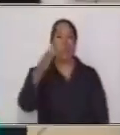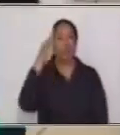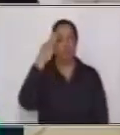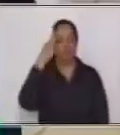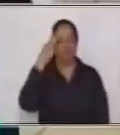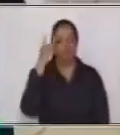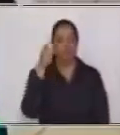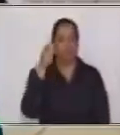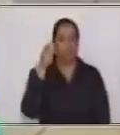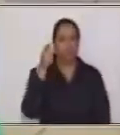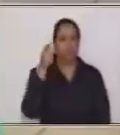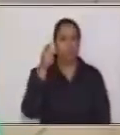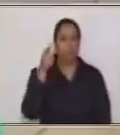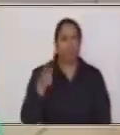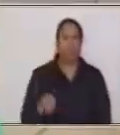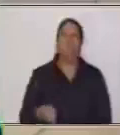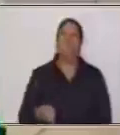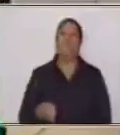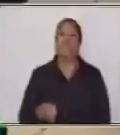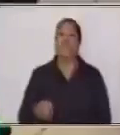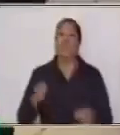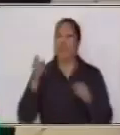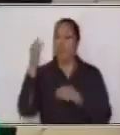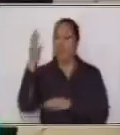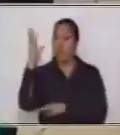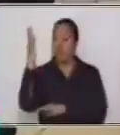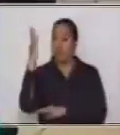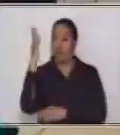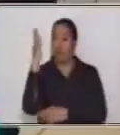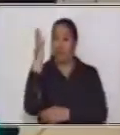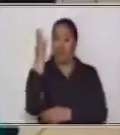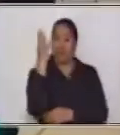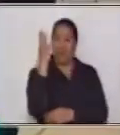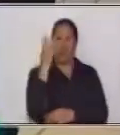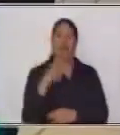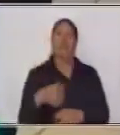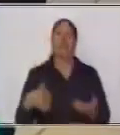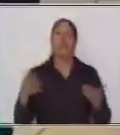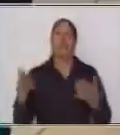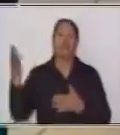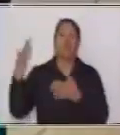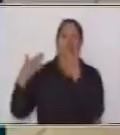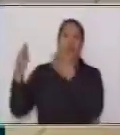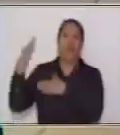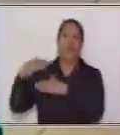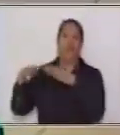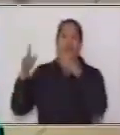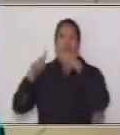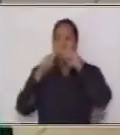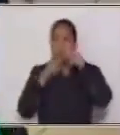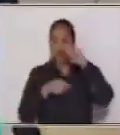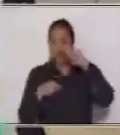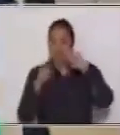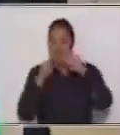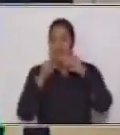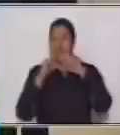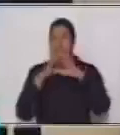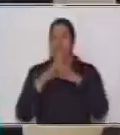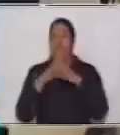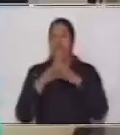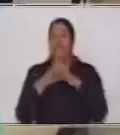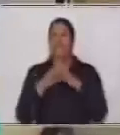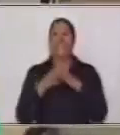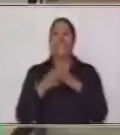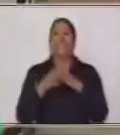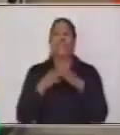adivinador. Los árboles que fueron alimentados en su primer año de vida, cuántos